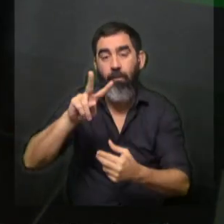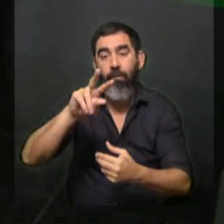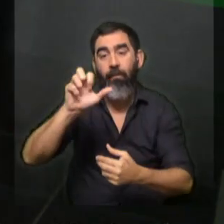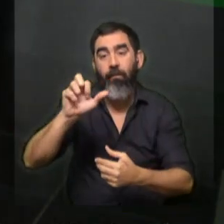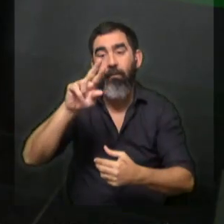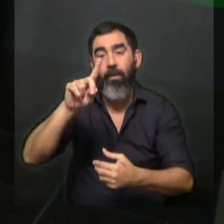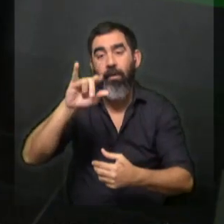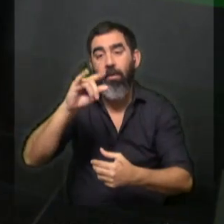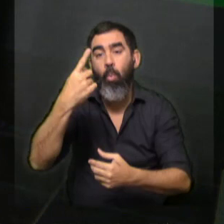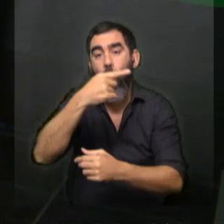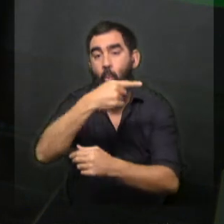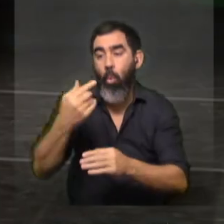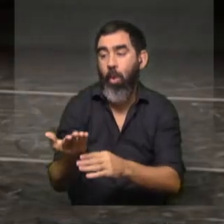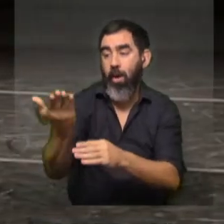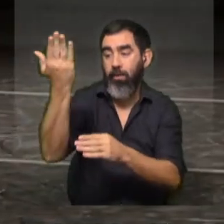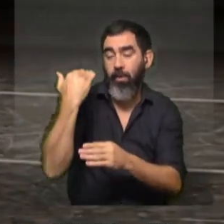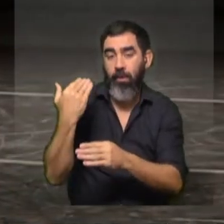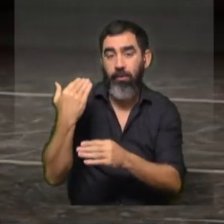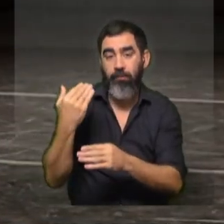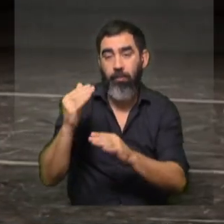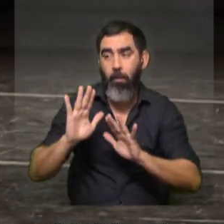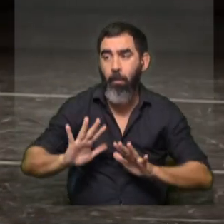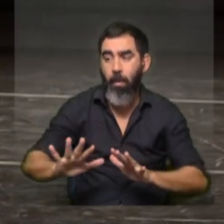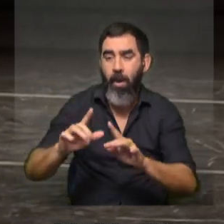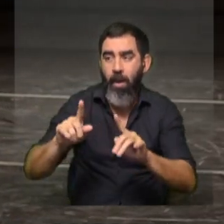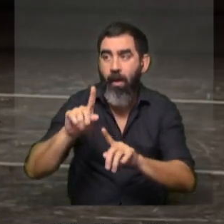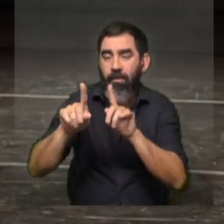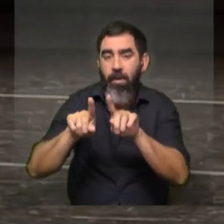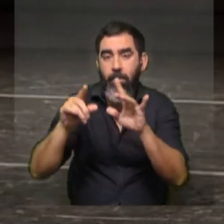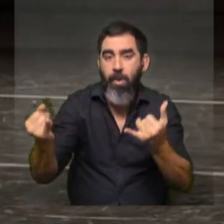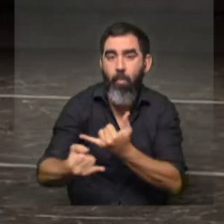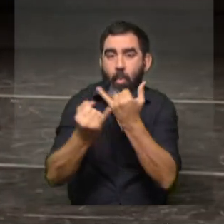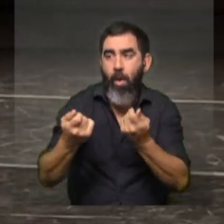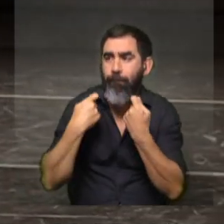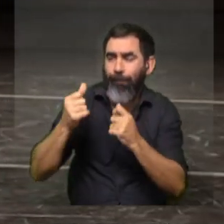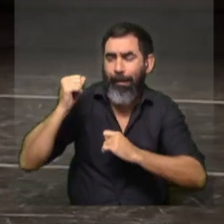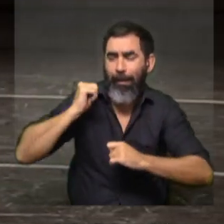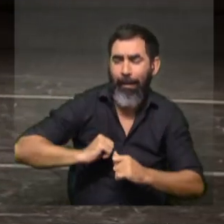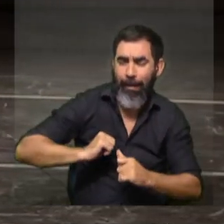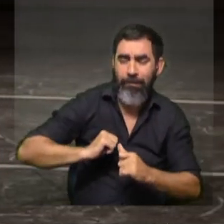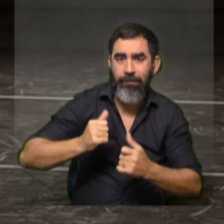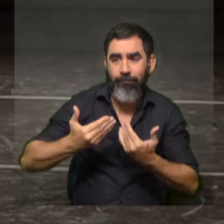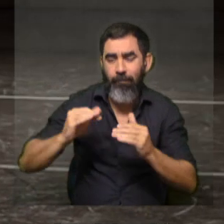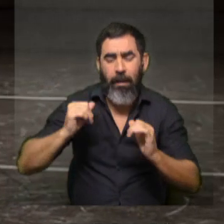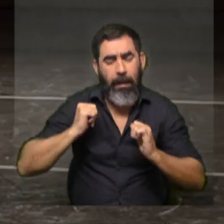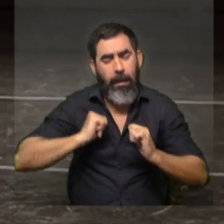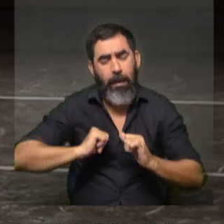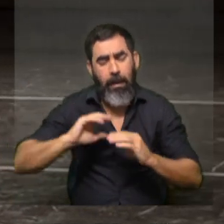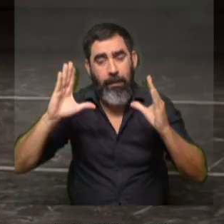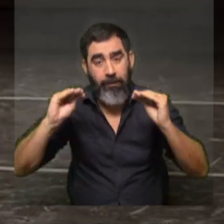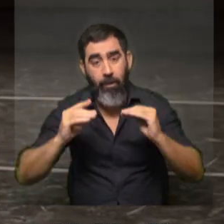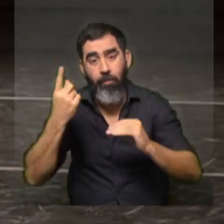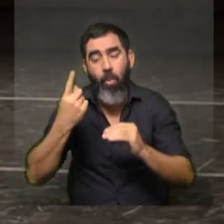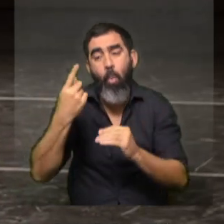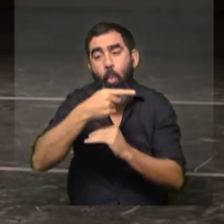una semana antes, que a mí estos grupos tienen que armar la escenografía en el mismo día, eso explica un desgaste enorme, sobre todo para el estreno, no llegan cansadísimos al estreno,